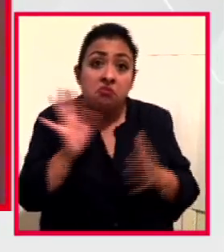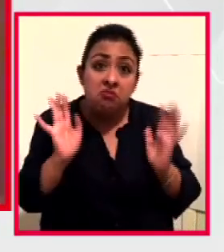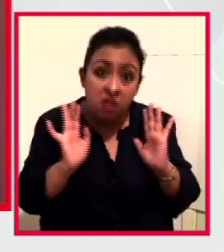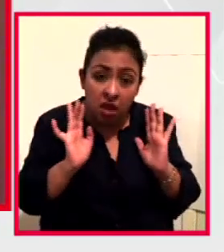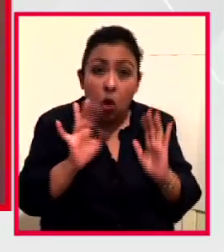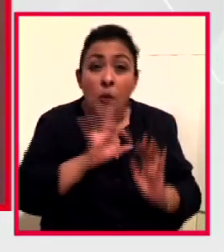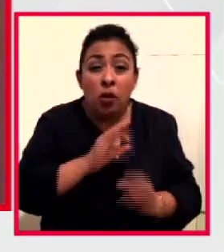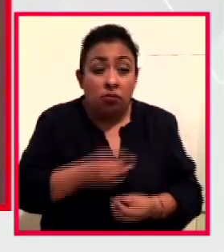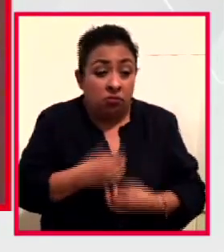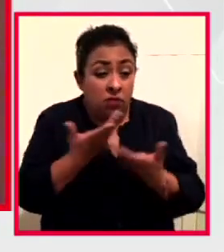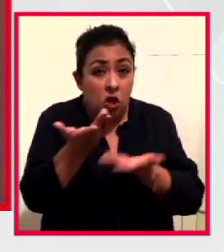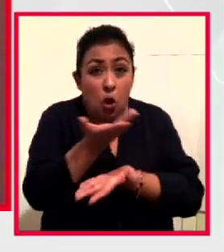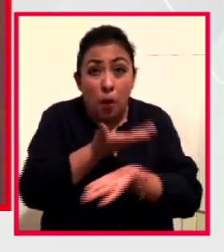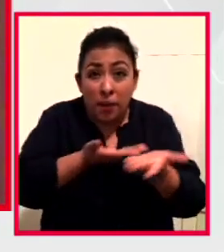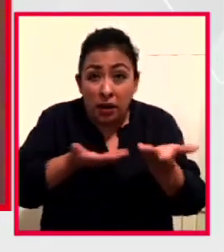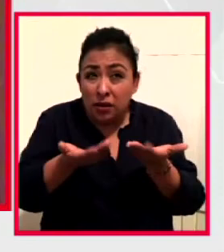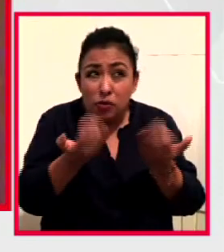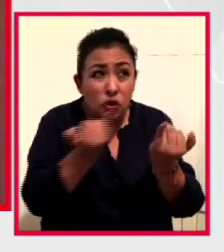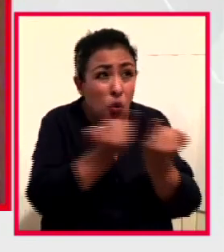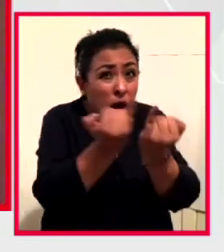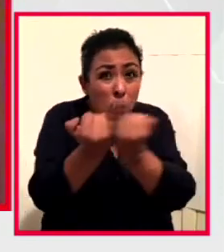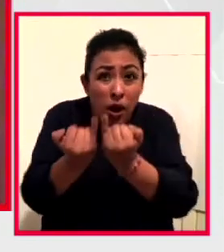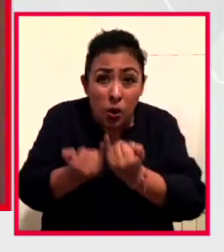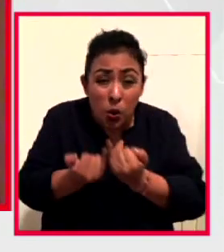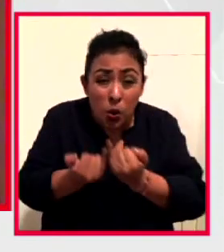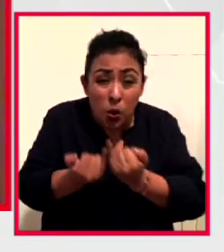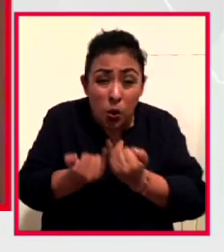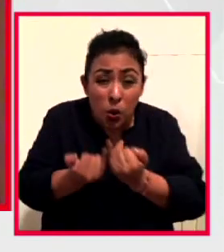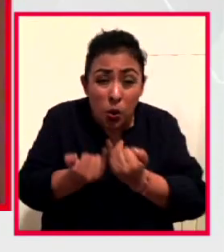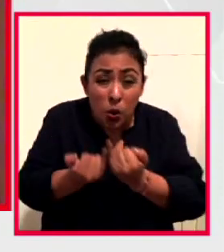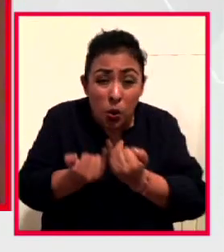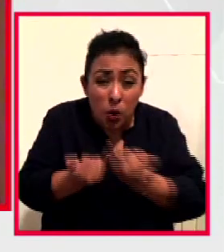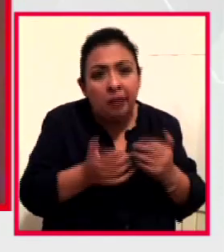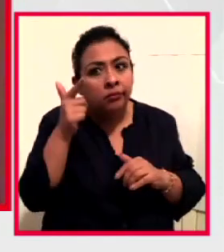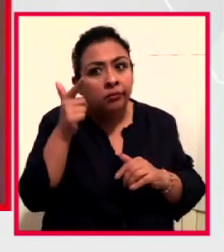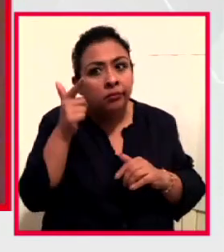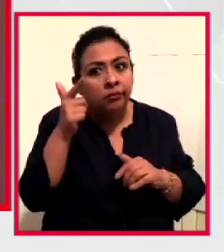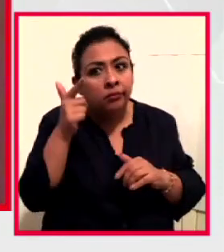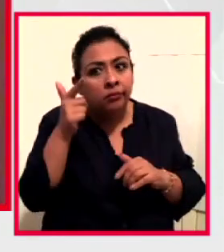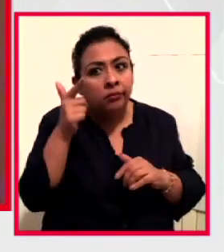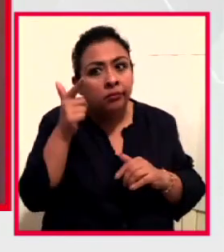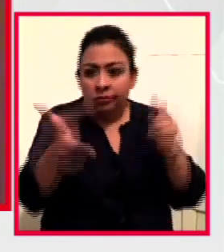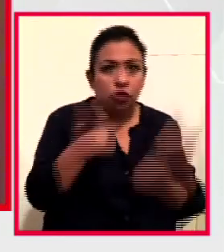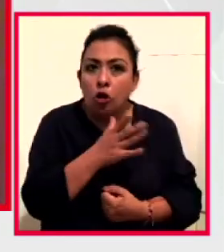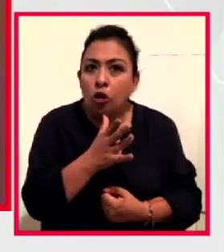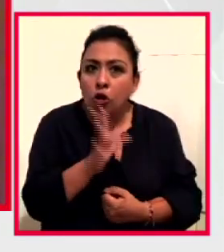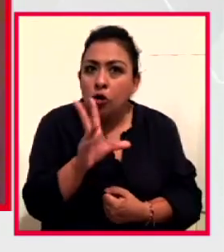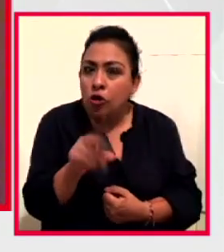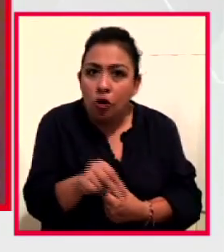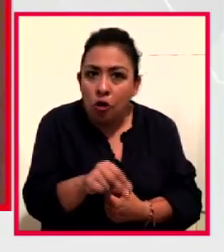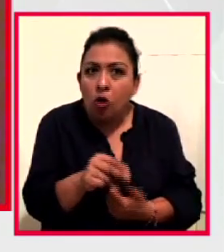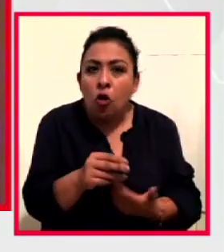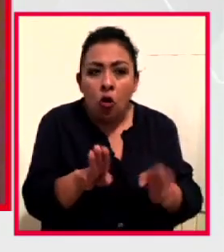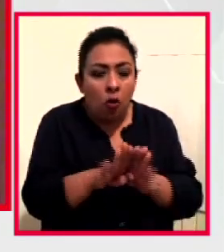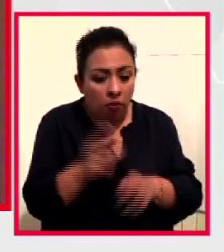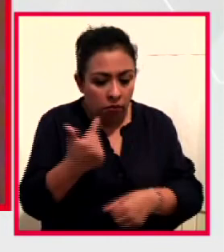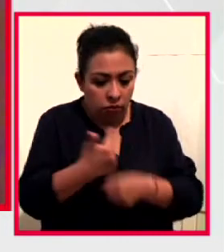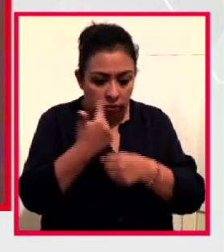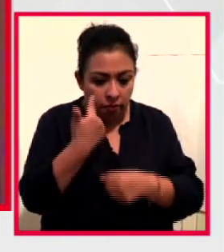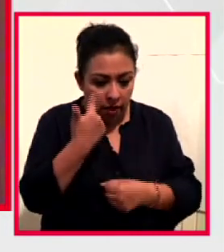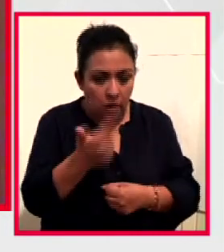algo que compartimos tantos, nos daríamos cuenta que no estábamos solos, nos daríamos cuenta como el miedo podría